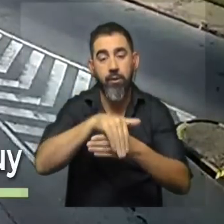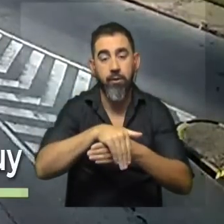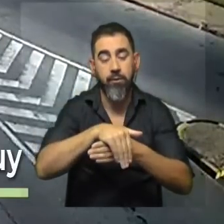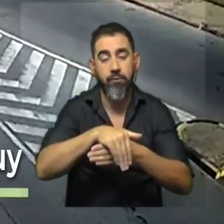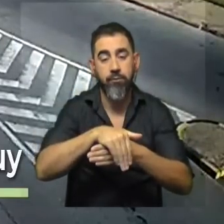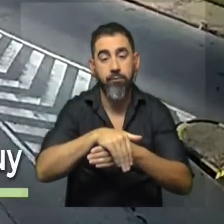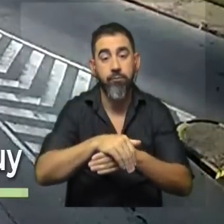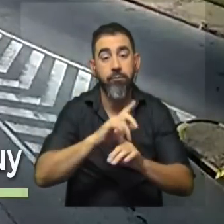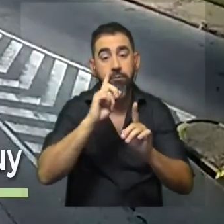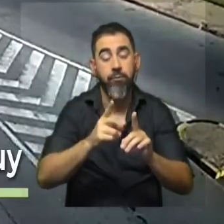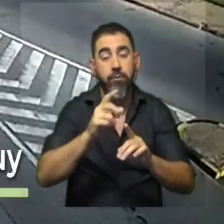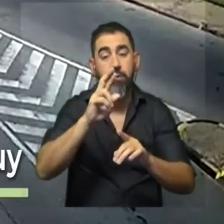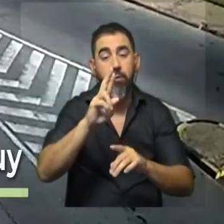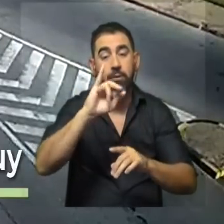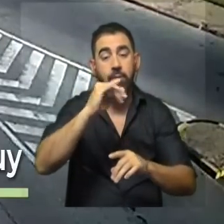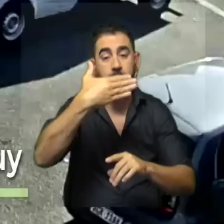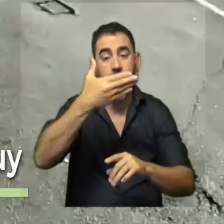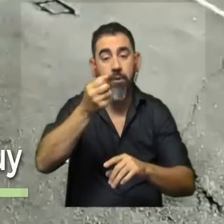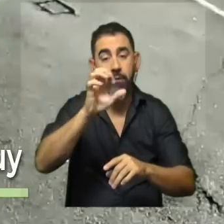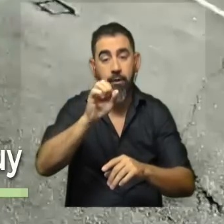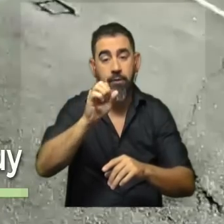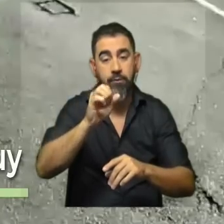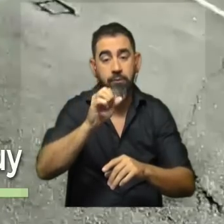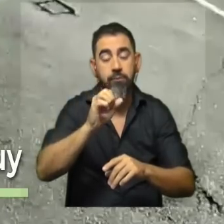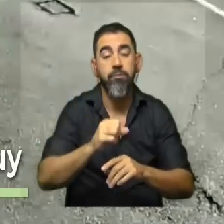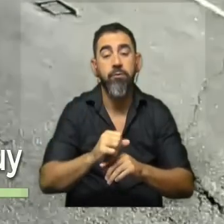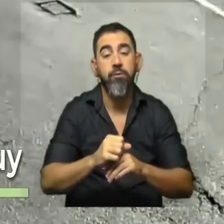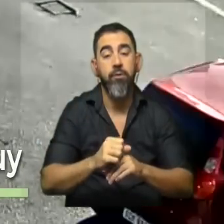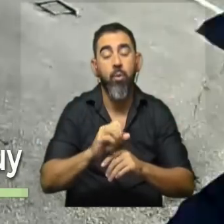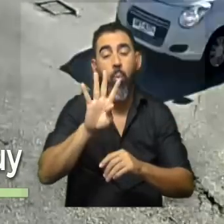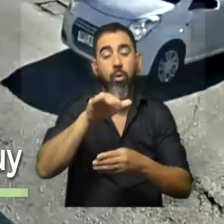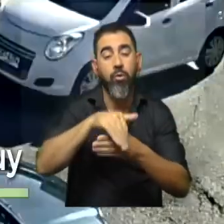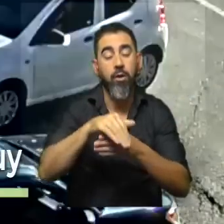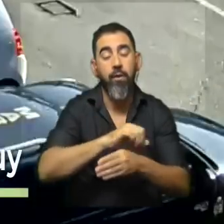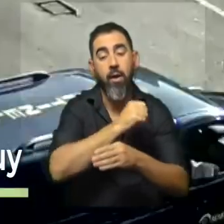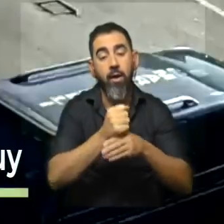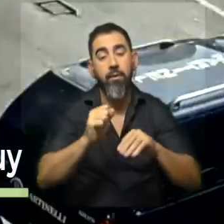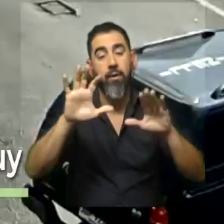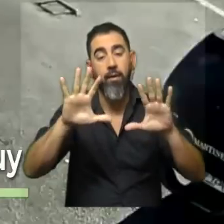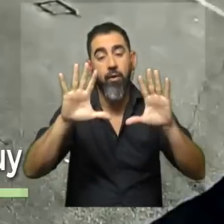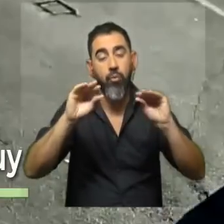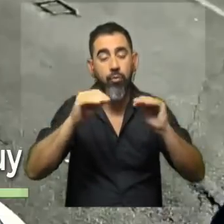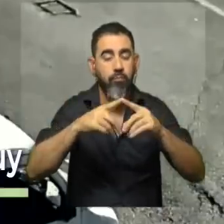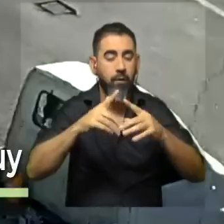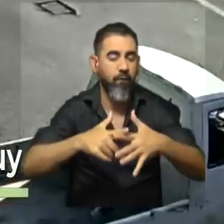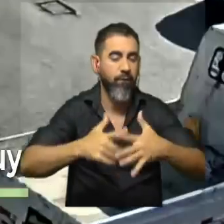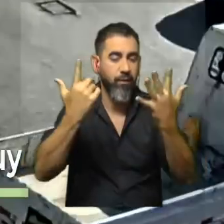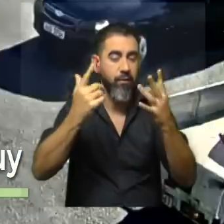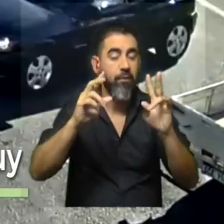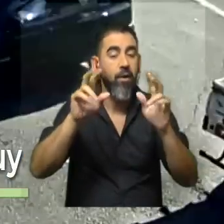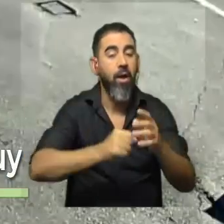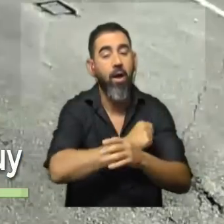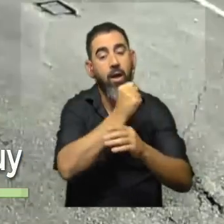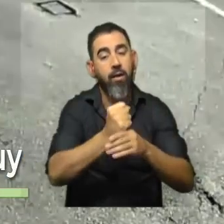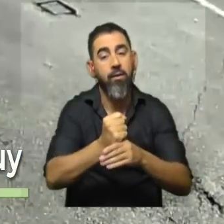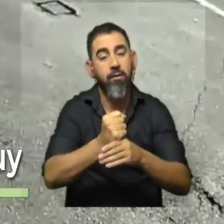Y también Ignacio Rivas y Pedro Boggiani entre las 4 de la tarde y las 10 de la noche por un evento. Y esto va a estar hasta